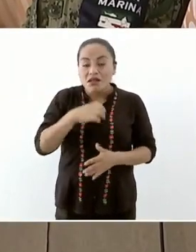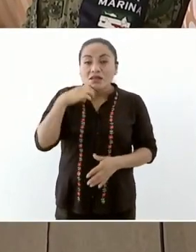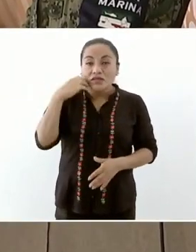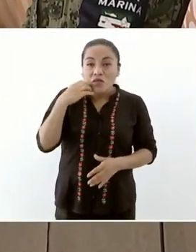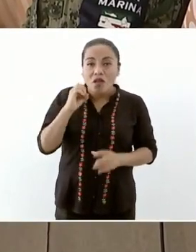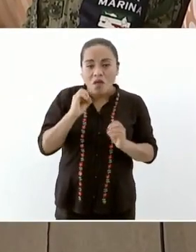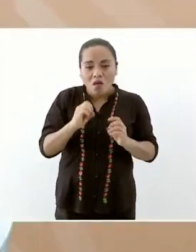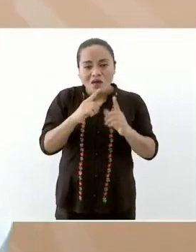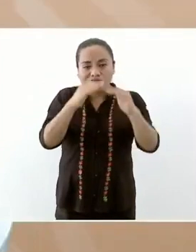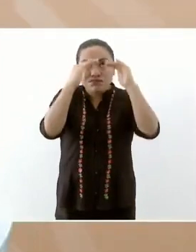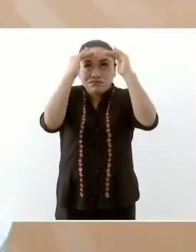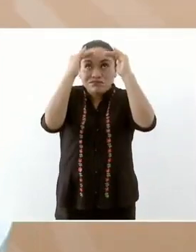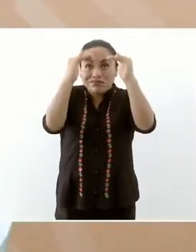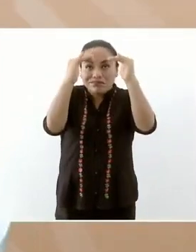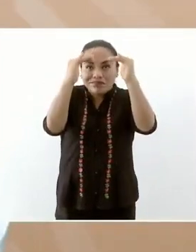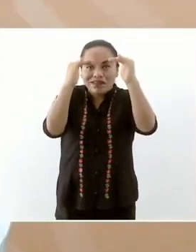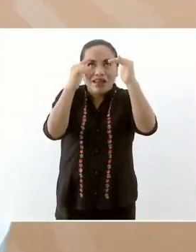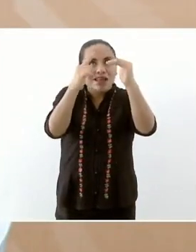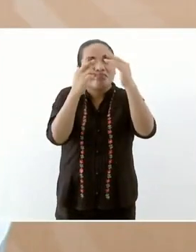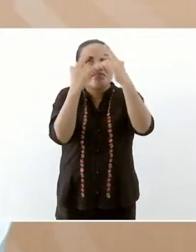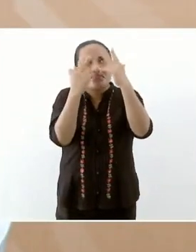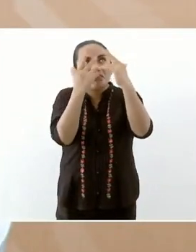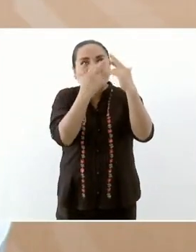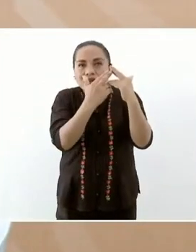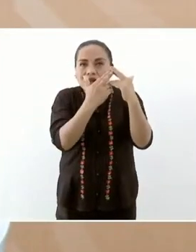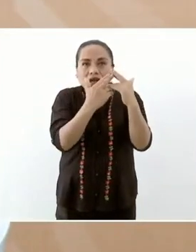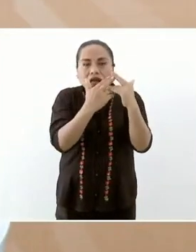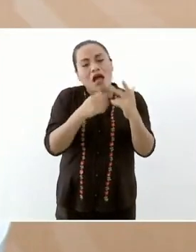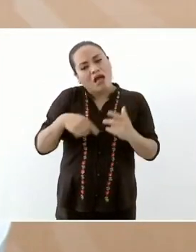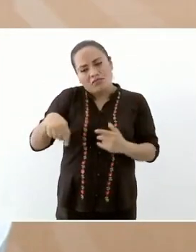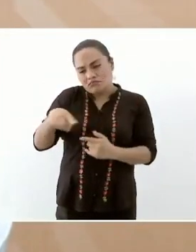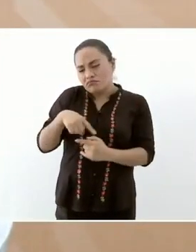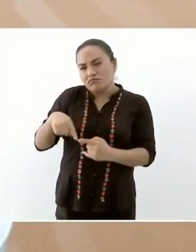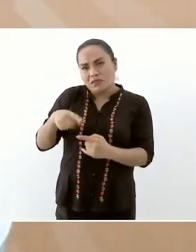techumbre con ese dinero